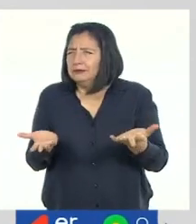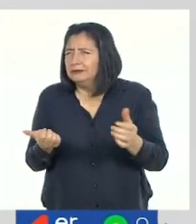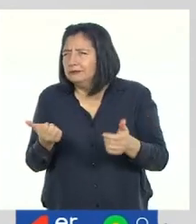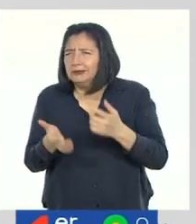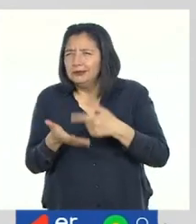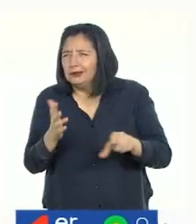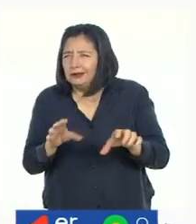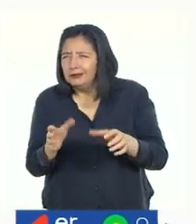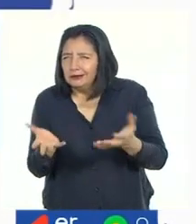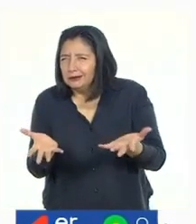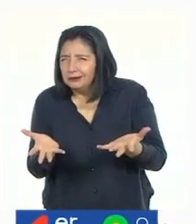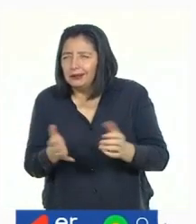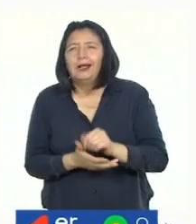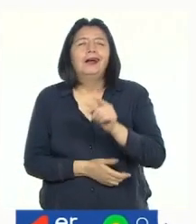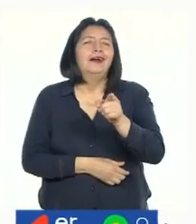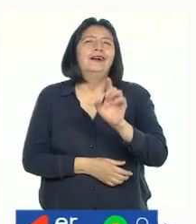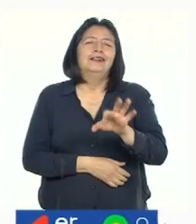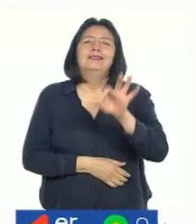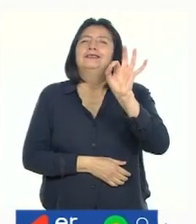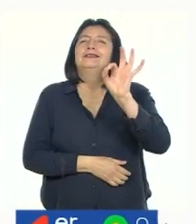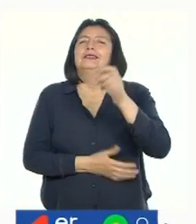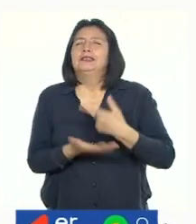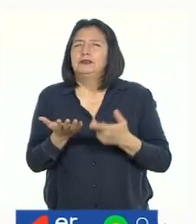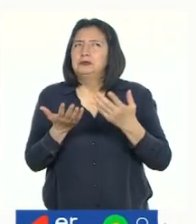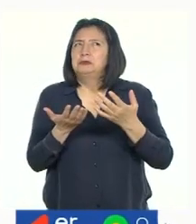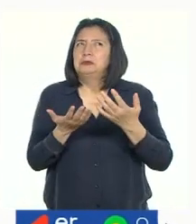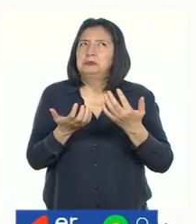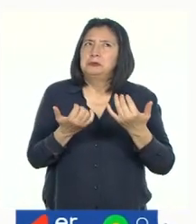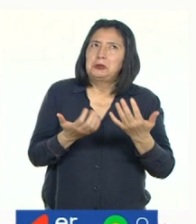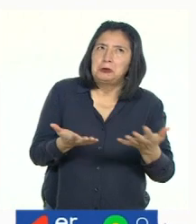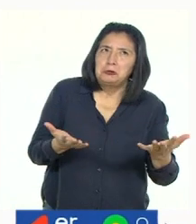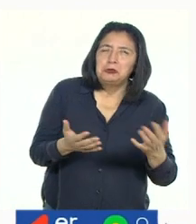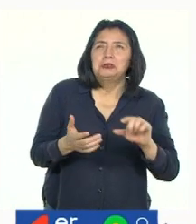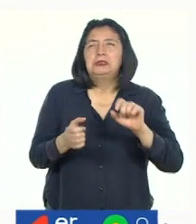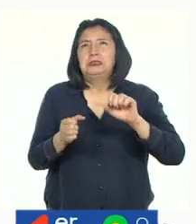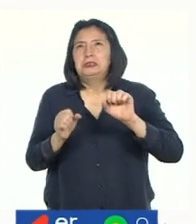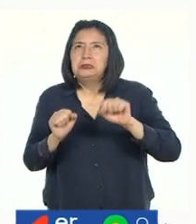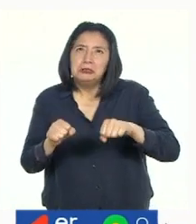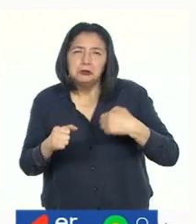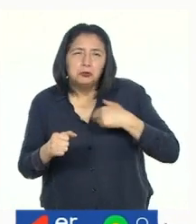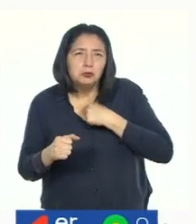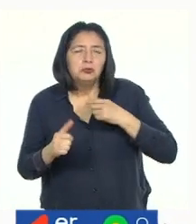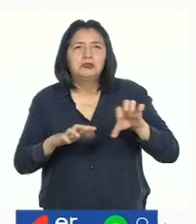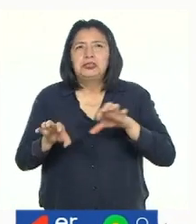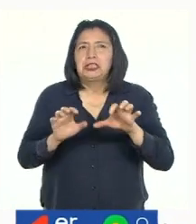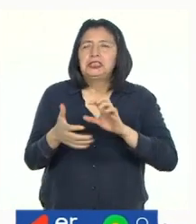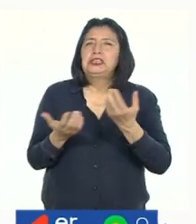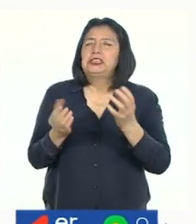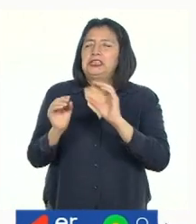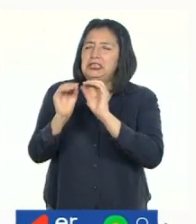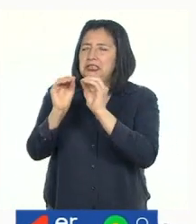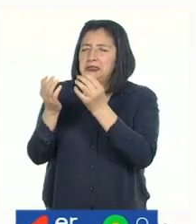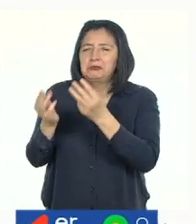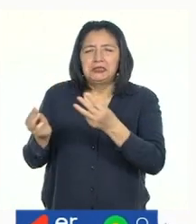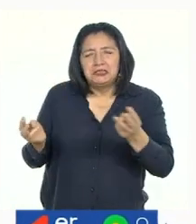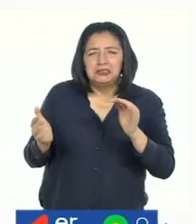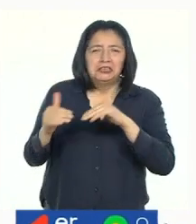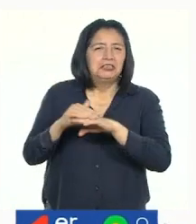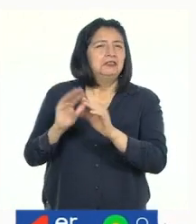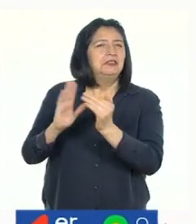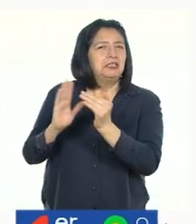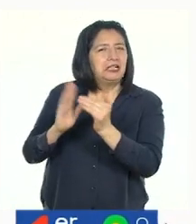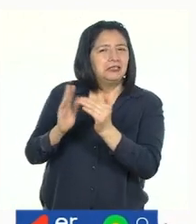este reto? Identificar una actividad que nos guste mucho y adaptarla con materiales en casa para